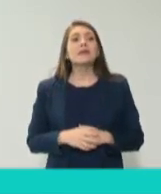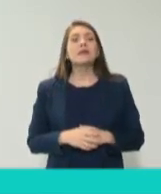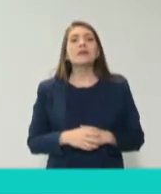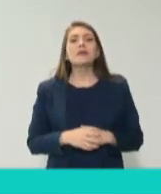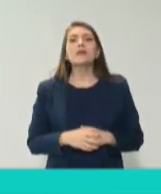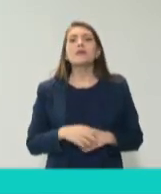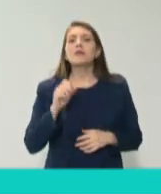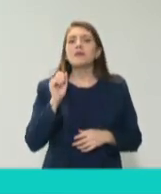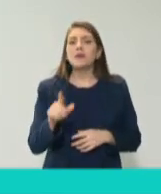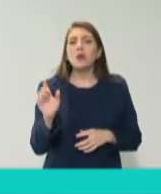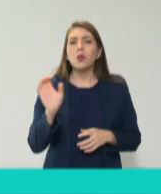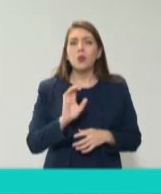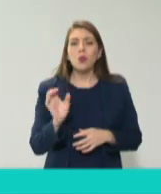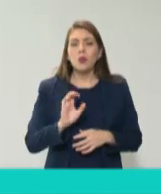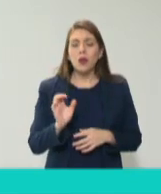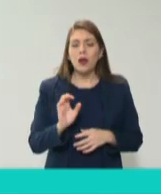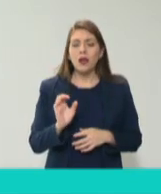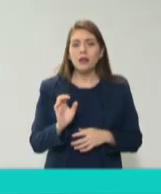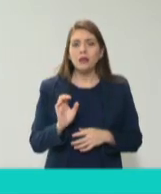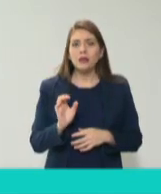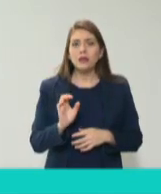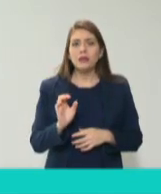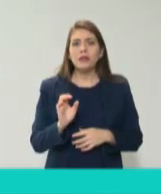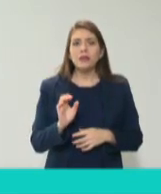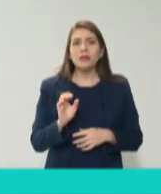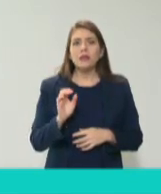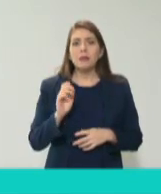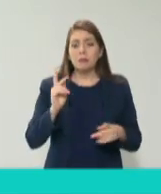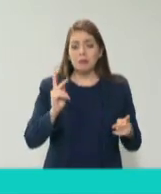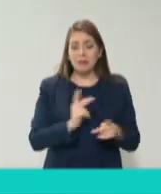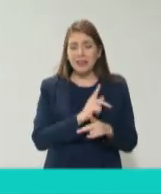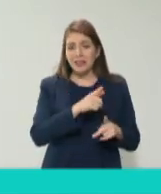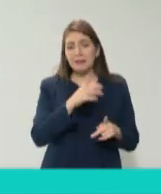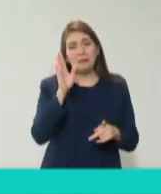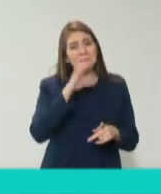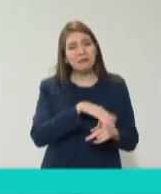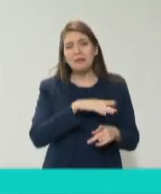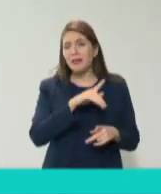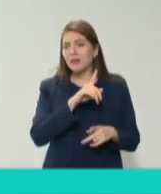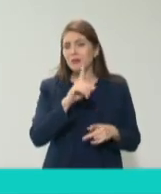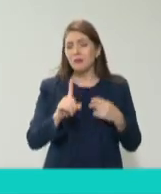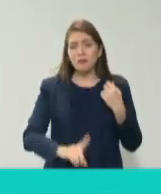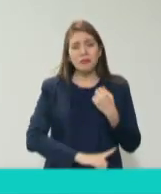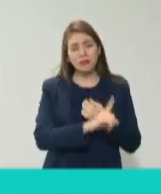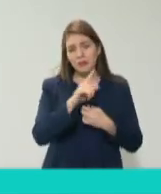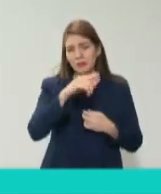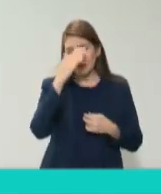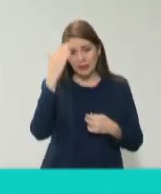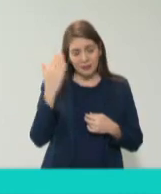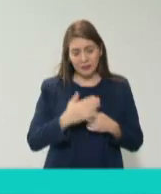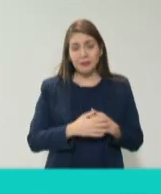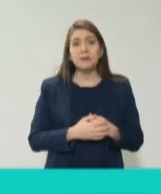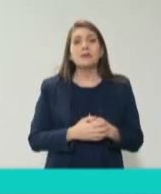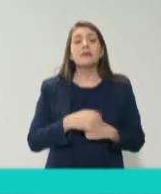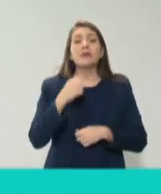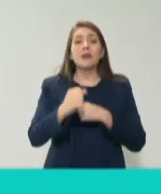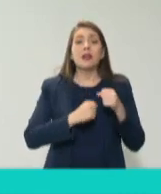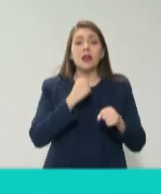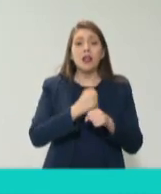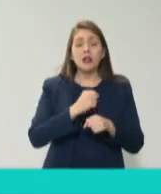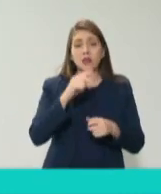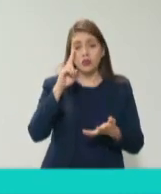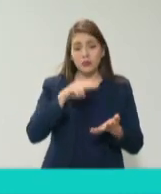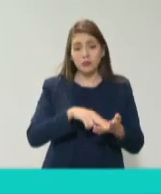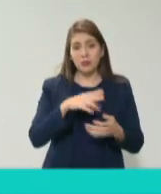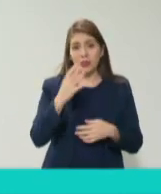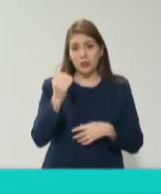surgidas a partir de una experiencia terrible en nuestro país en 2009 después